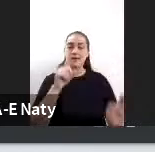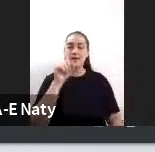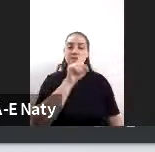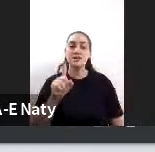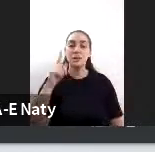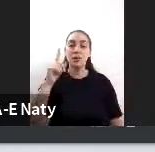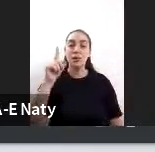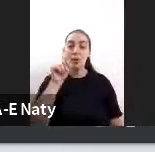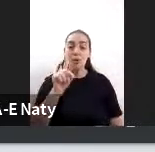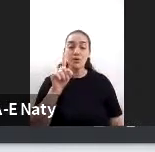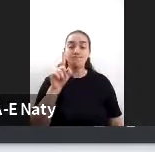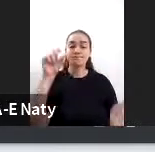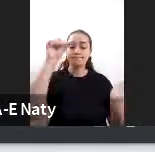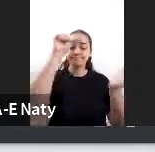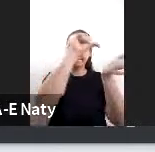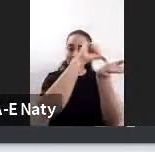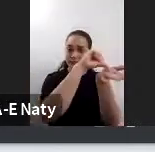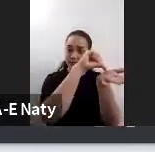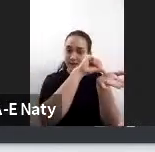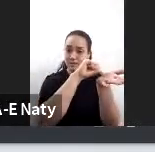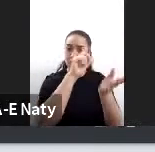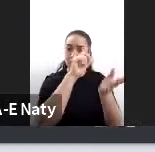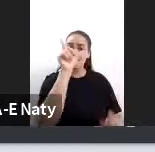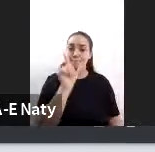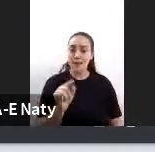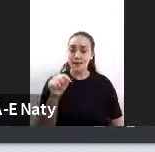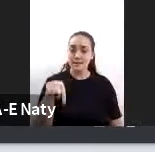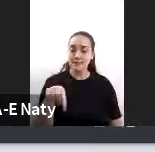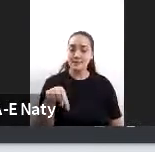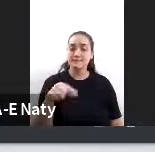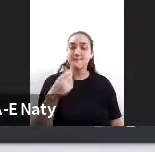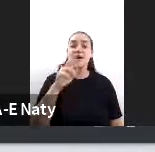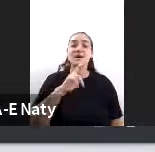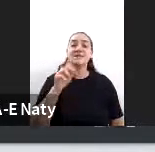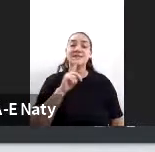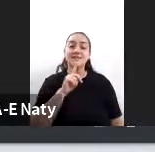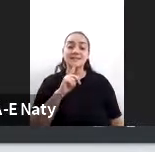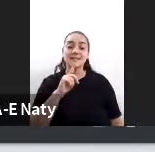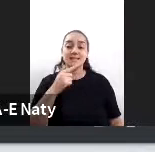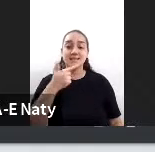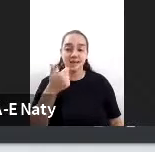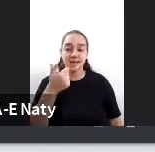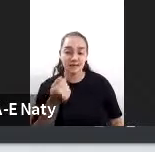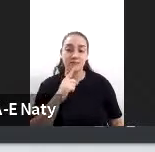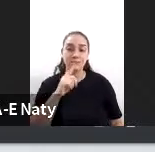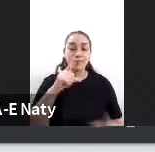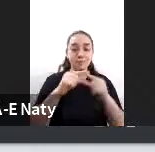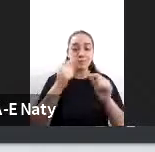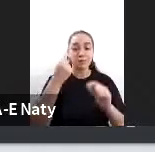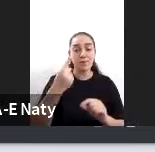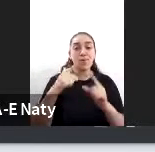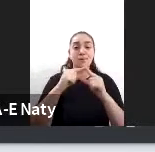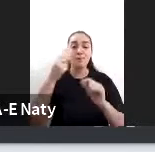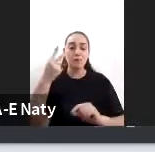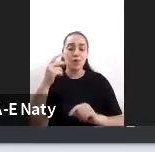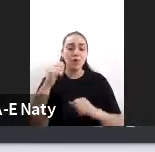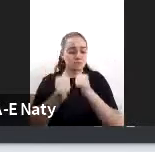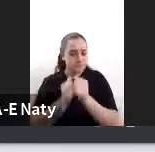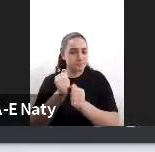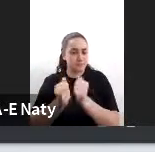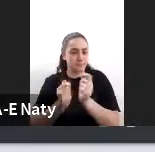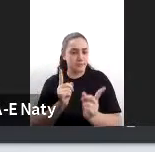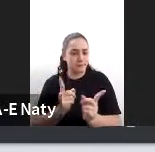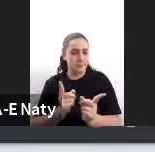ARSAT 1 y ARSAT 2 están operando y se está construyendo el ARSAT SG1 también en Bariloche en el